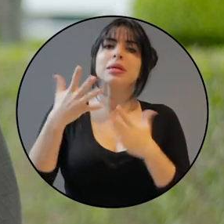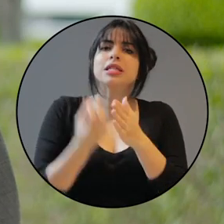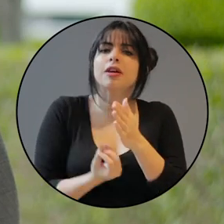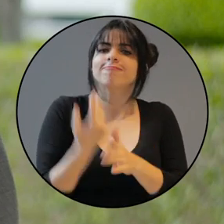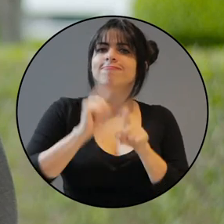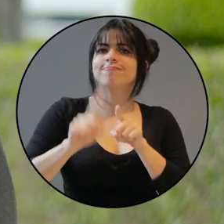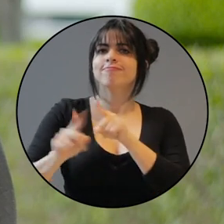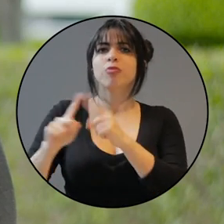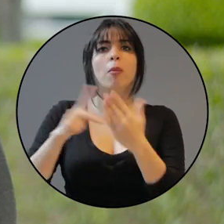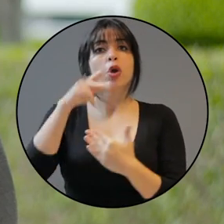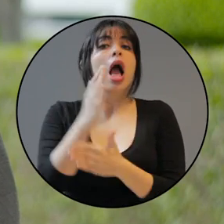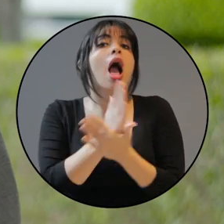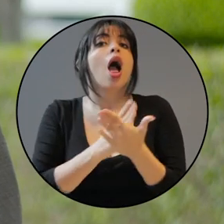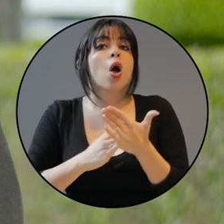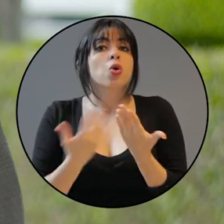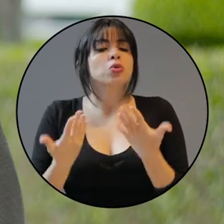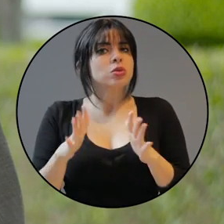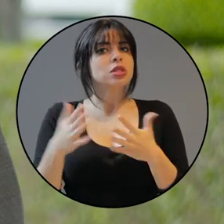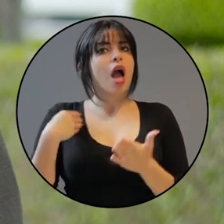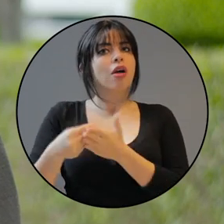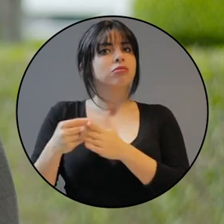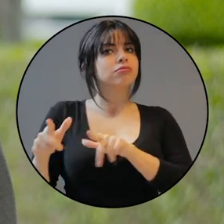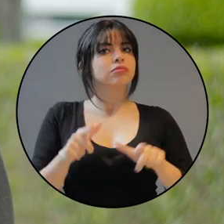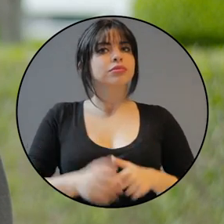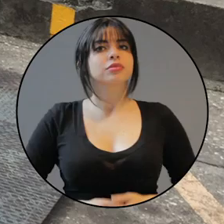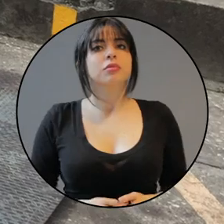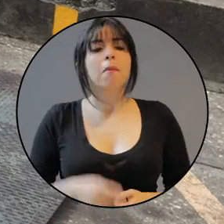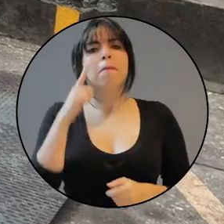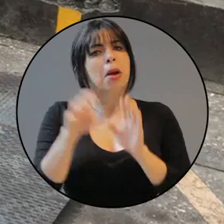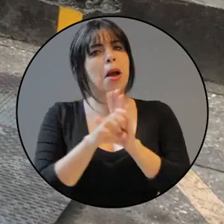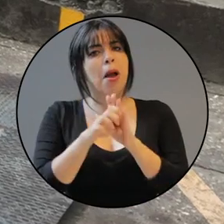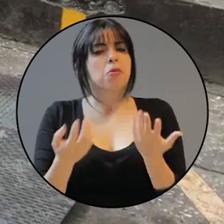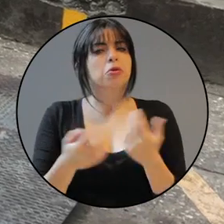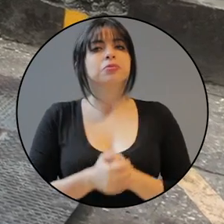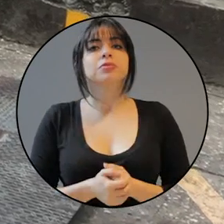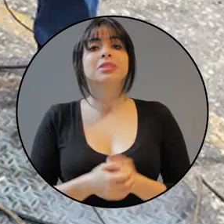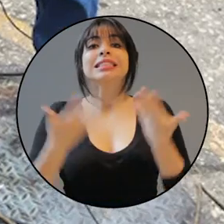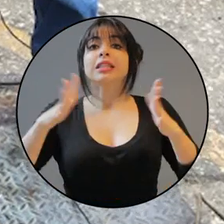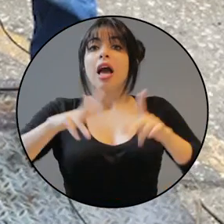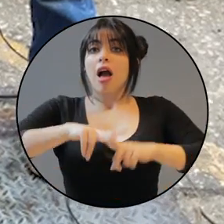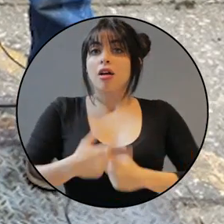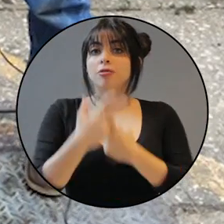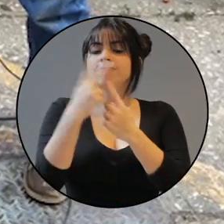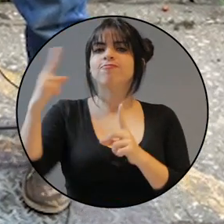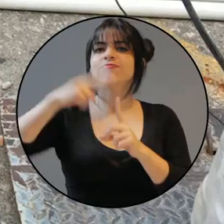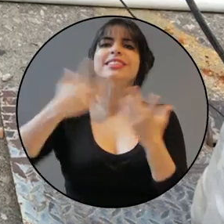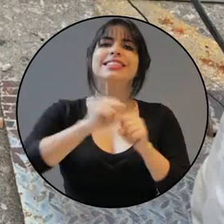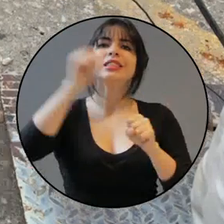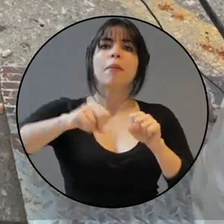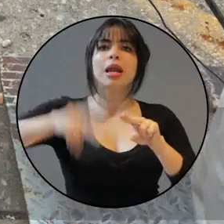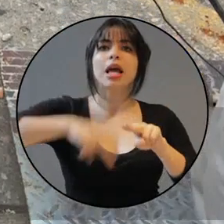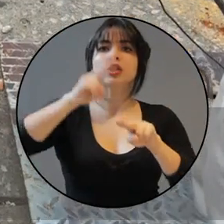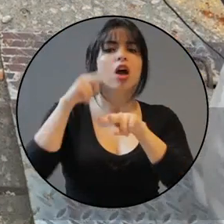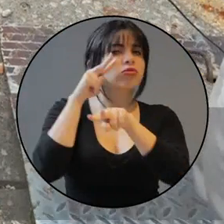ha generado varios proyectos, algunos de los cuales ya tienen financiamiento. Para citar un par de ellos, ya se comenzó con la ejecución del